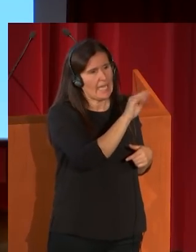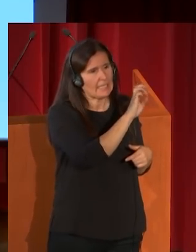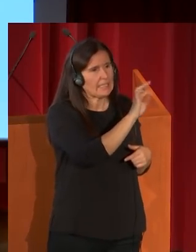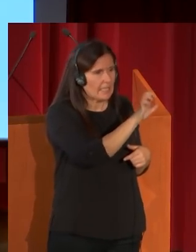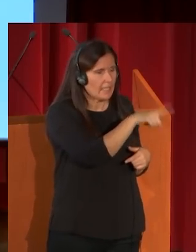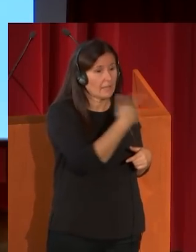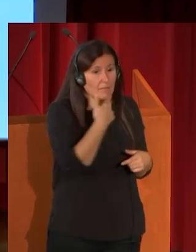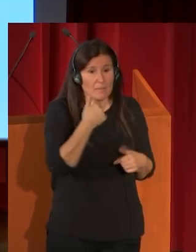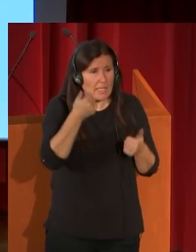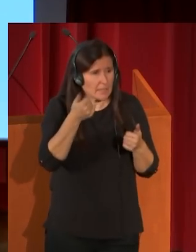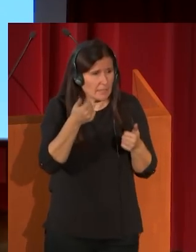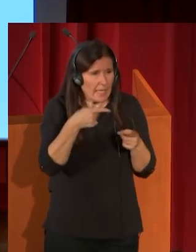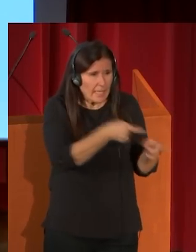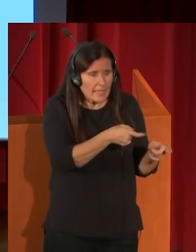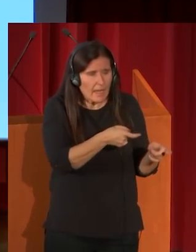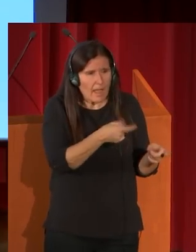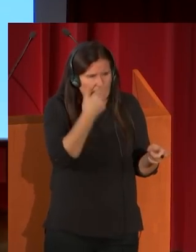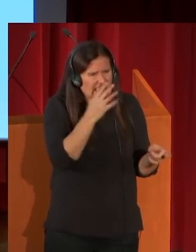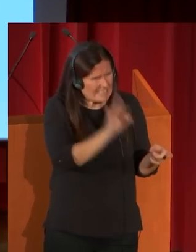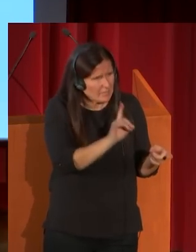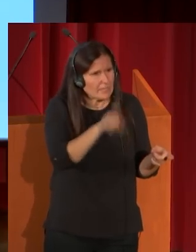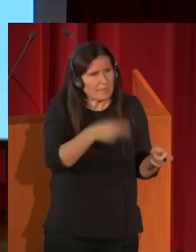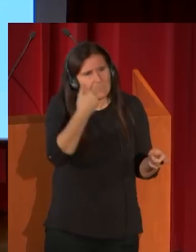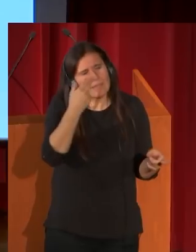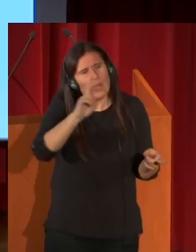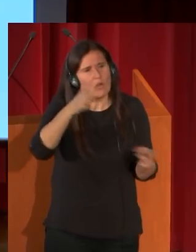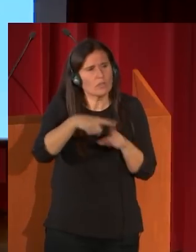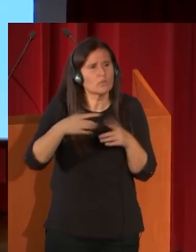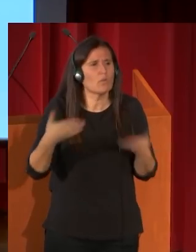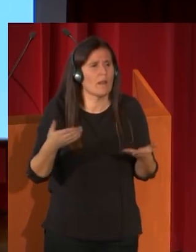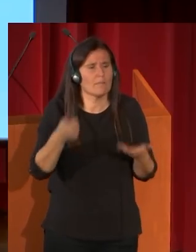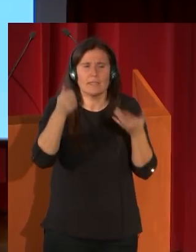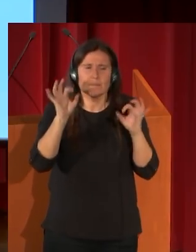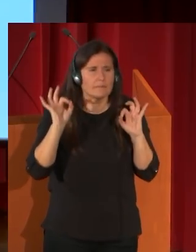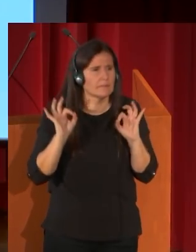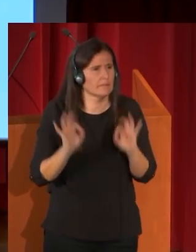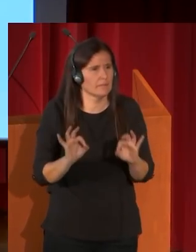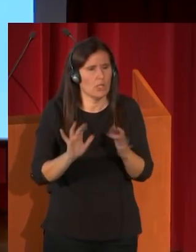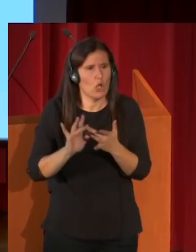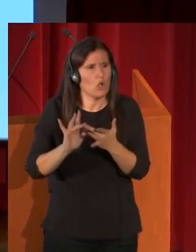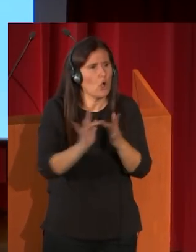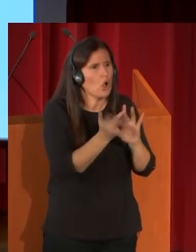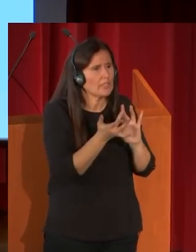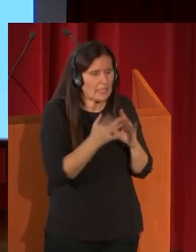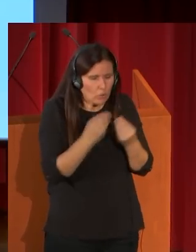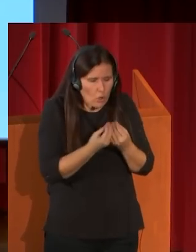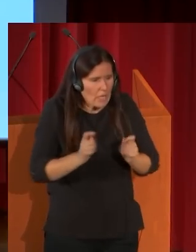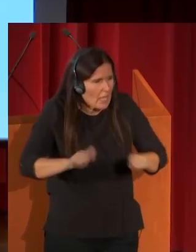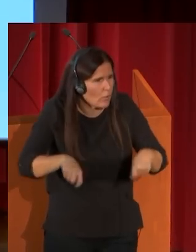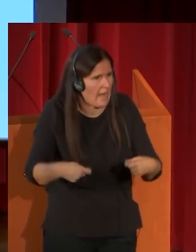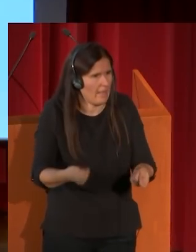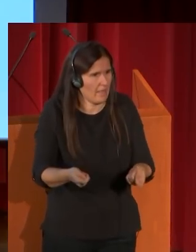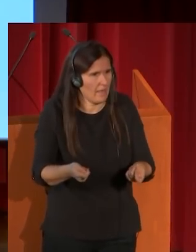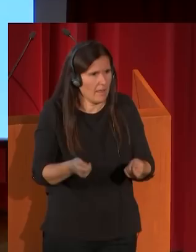guerra, lo que a él le interesaba era muy especialmente el contacto con la naturaleza y el